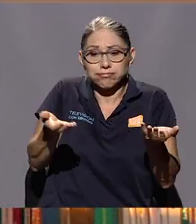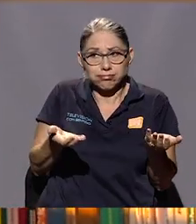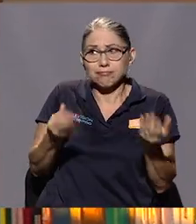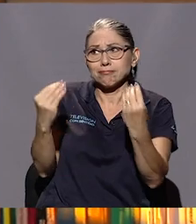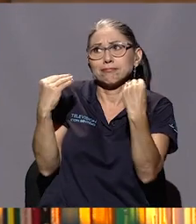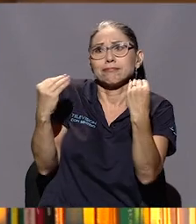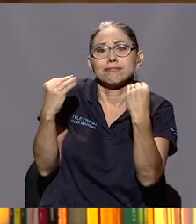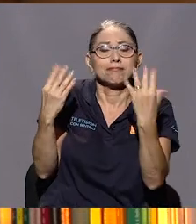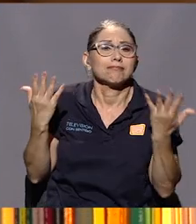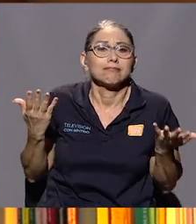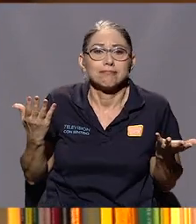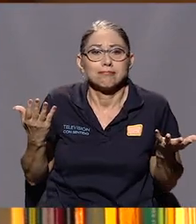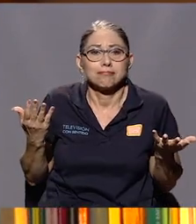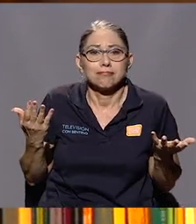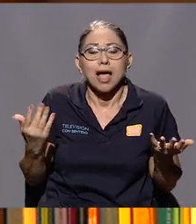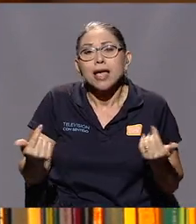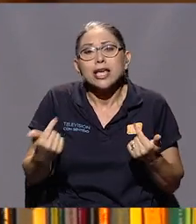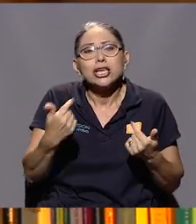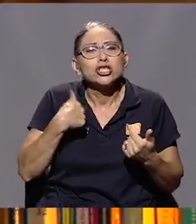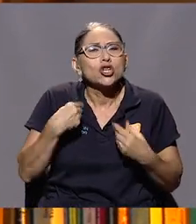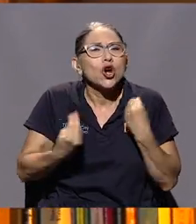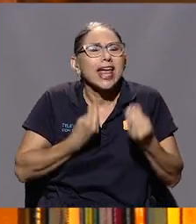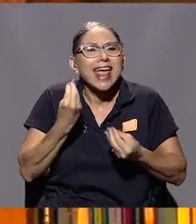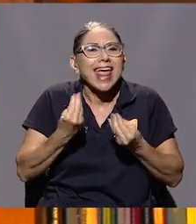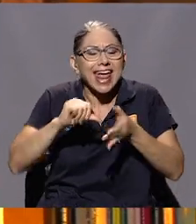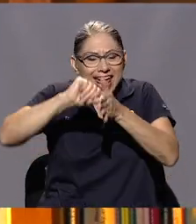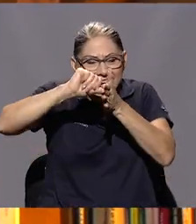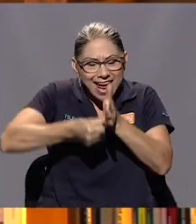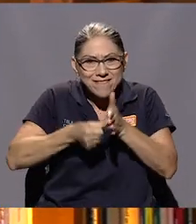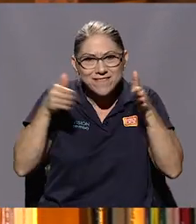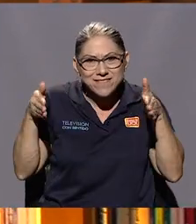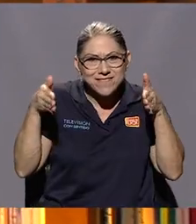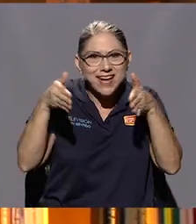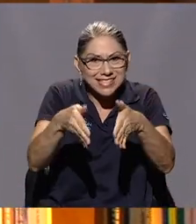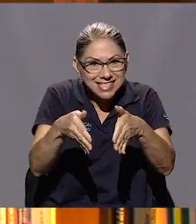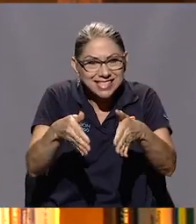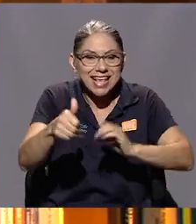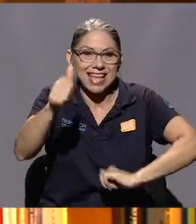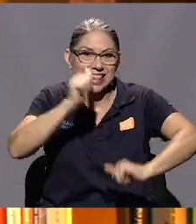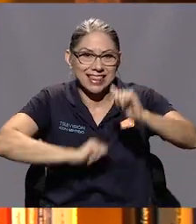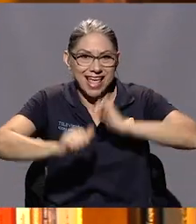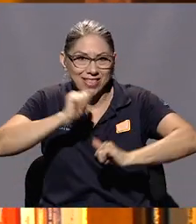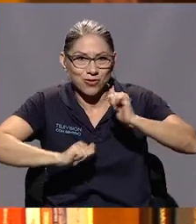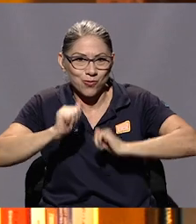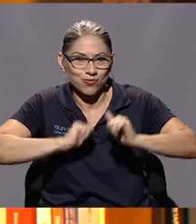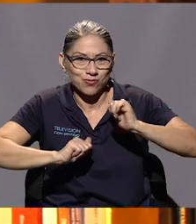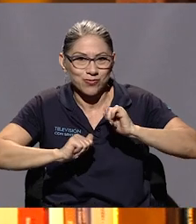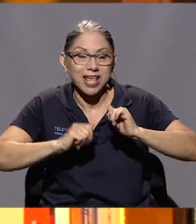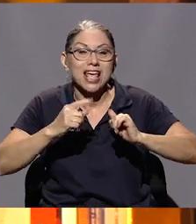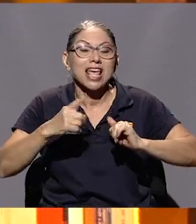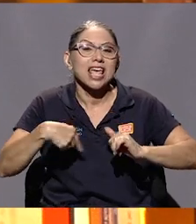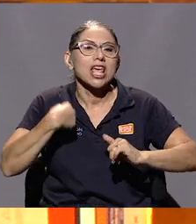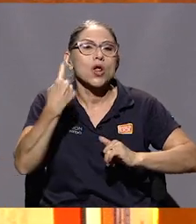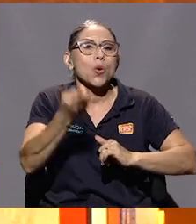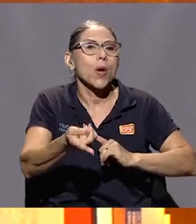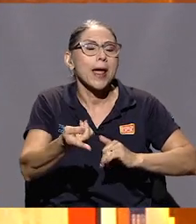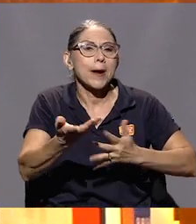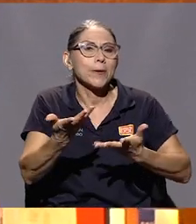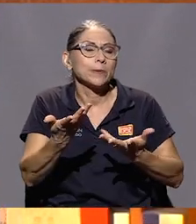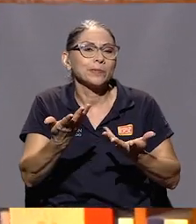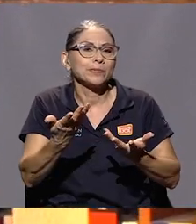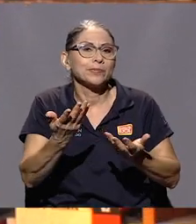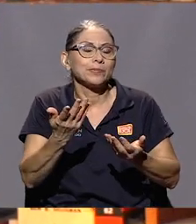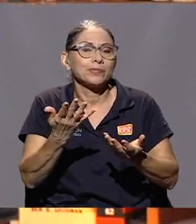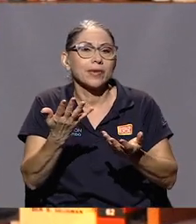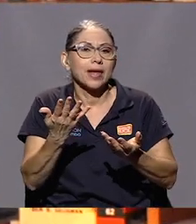Y lo que sí hice fue, el énfasis mío estuvo en el teatro. luego en